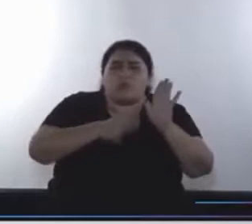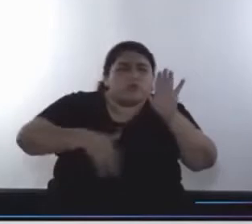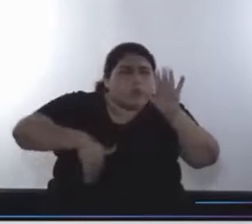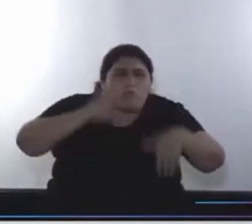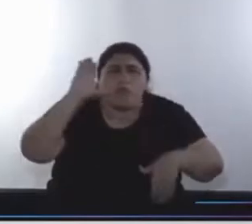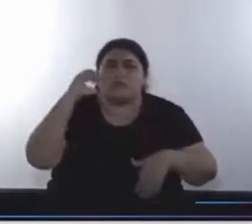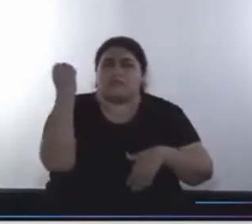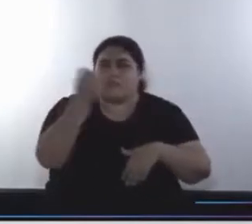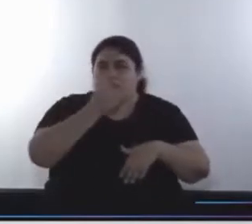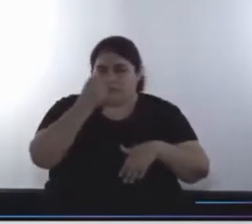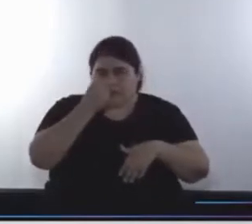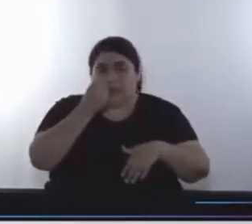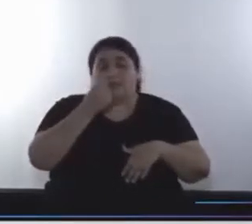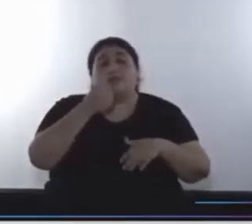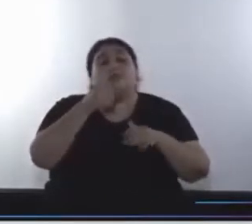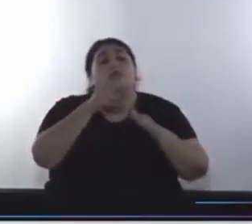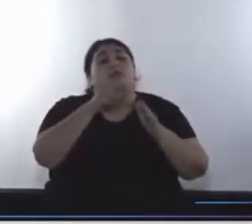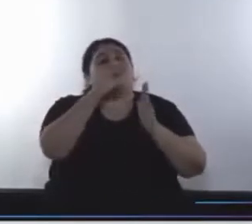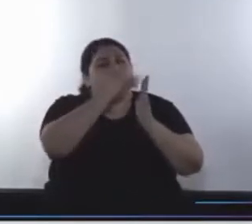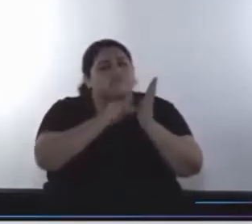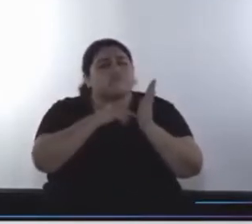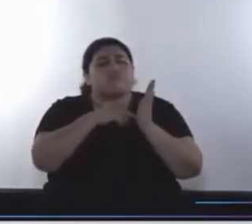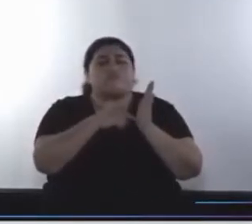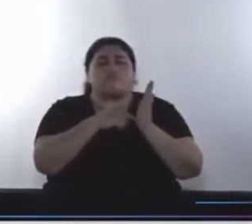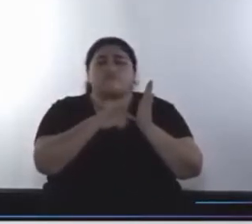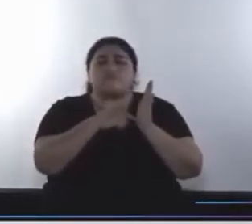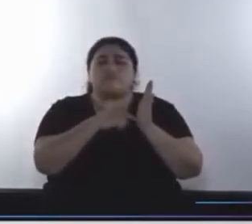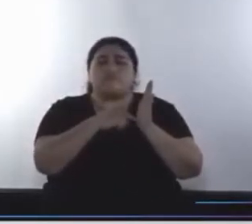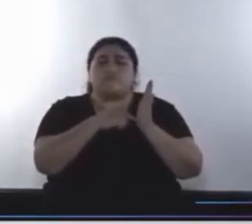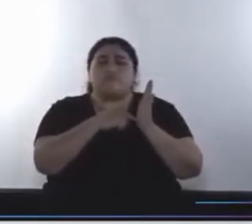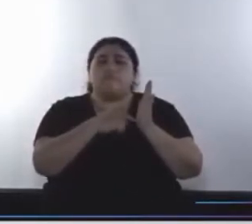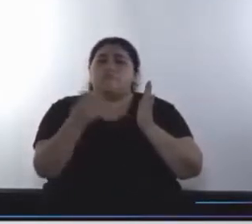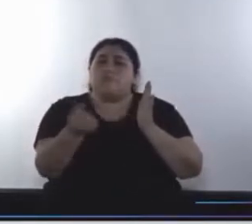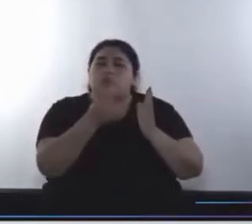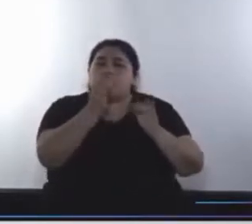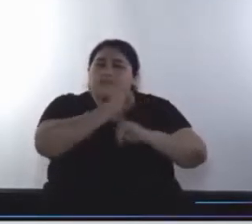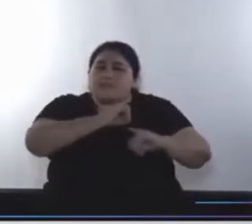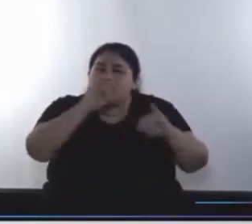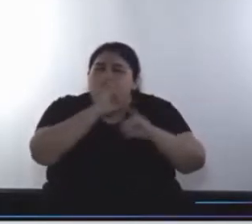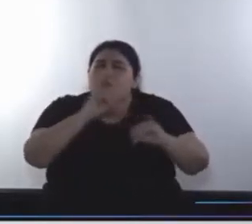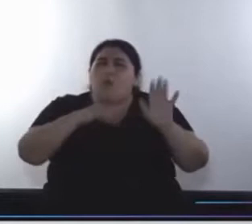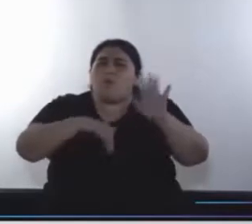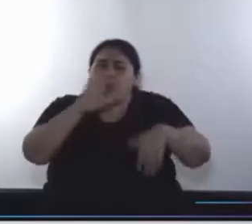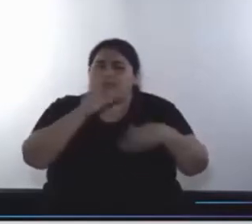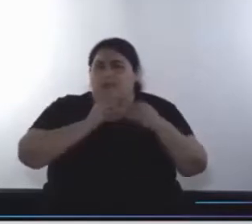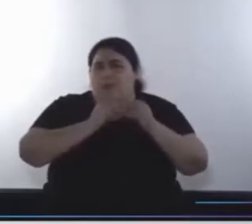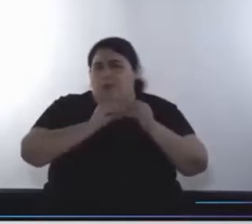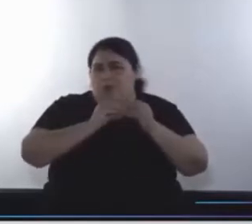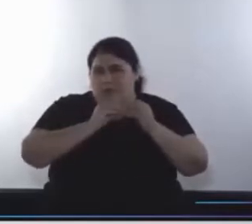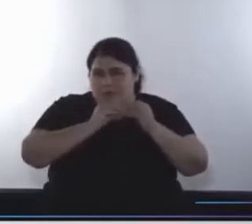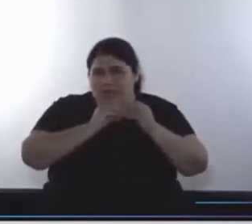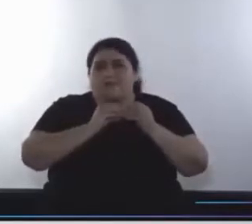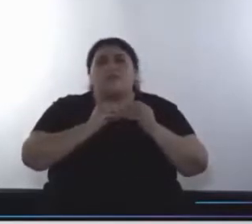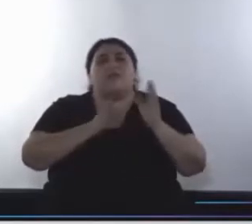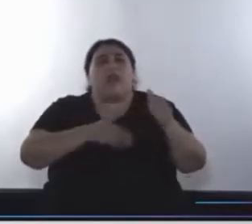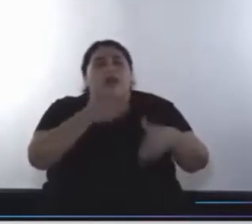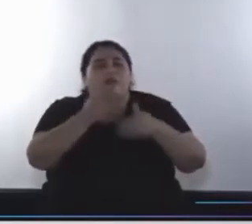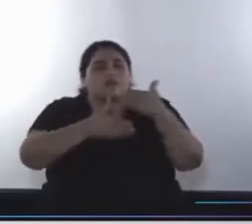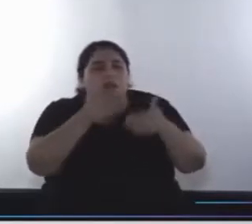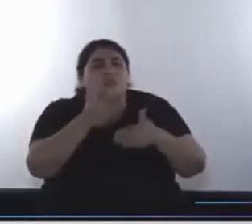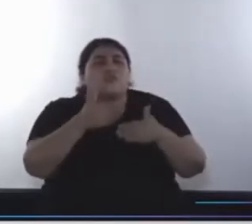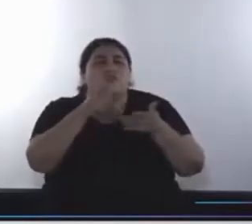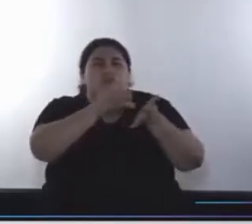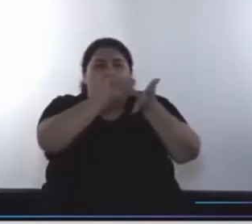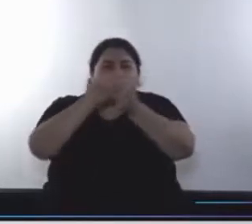destacamos que la Agenda tiene el mérito de que visibiliza las crecientes problemáticas del desarrollo de los